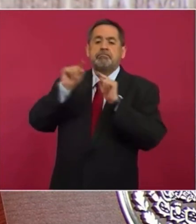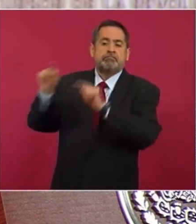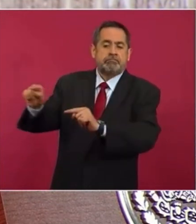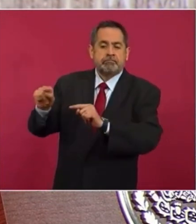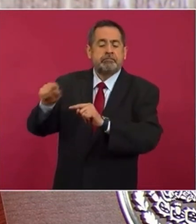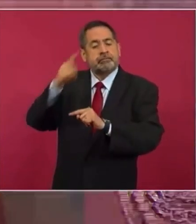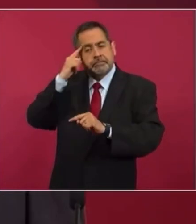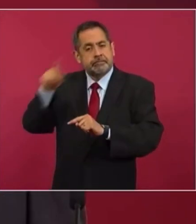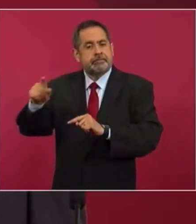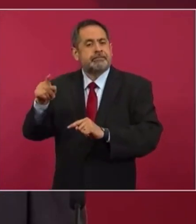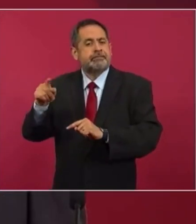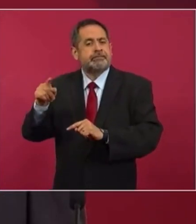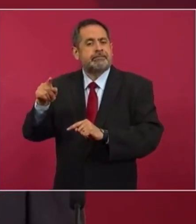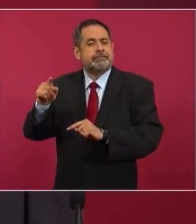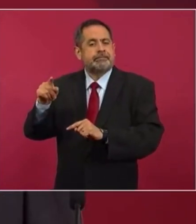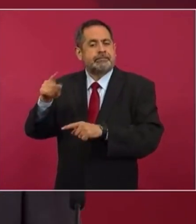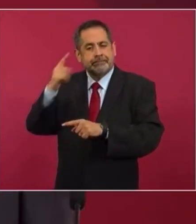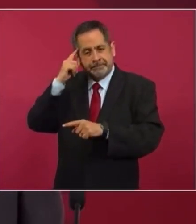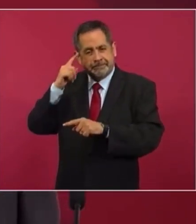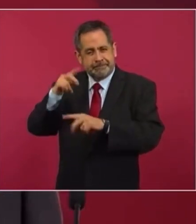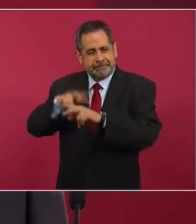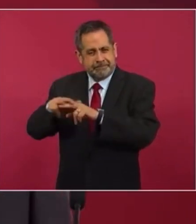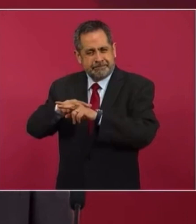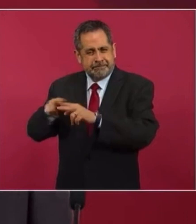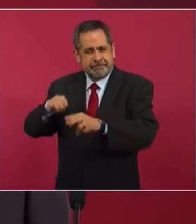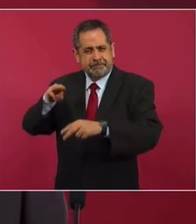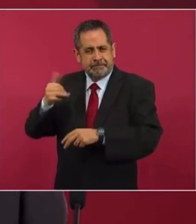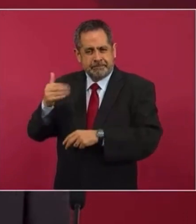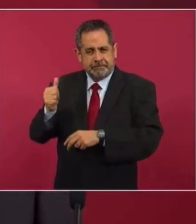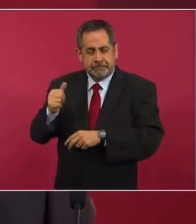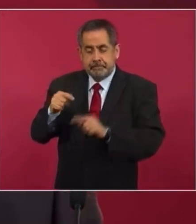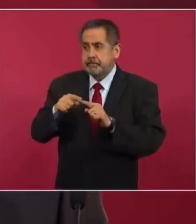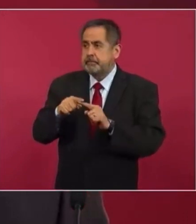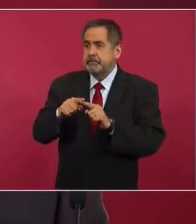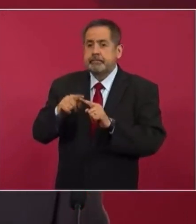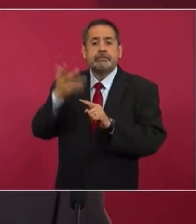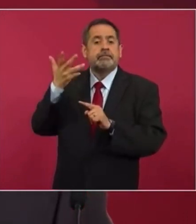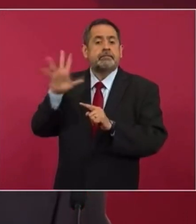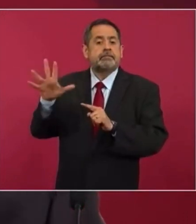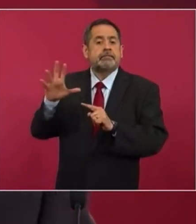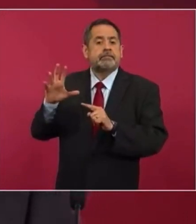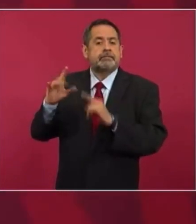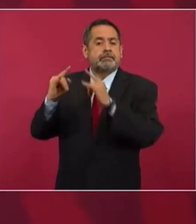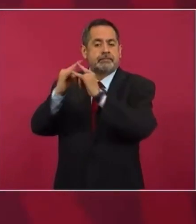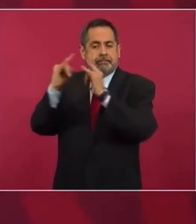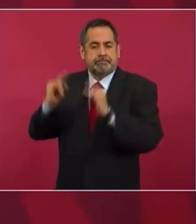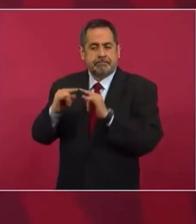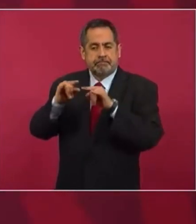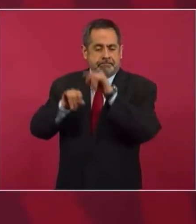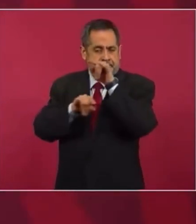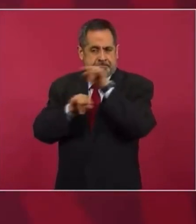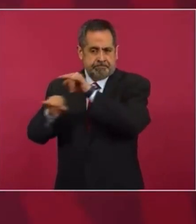de Escárcega a Tulum,